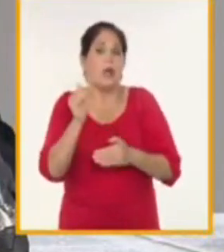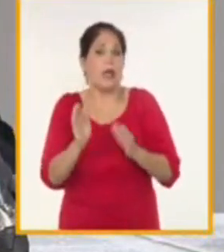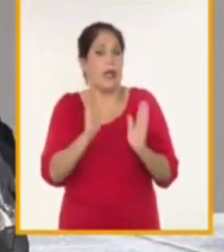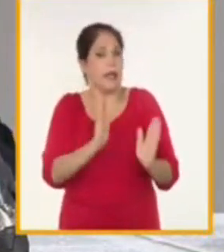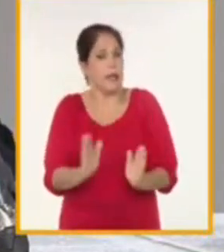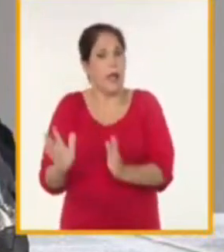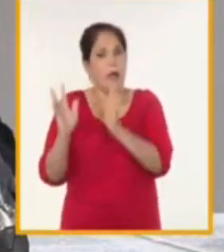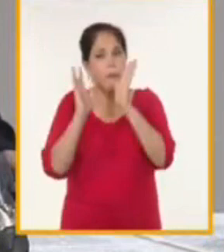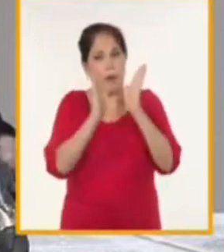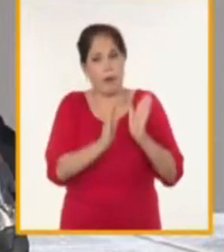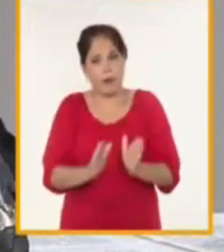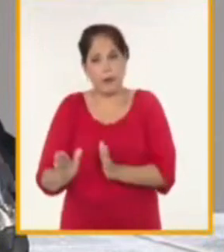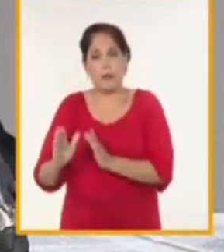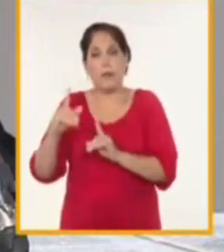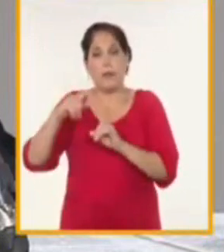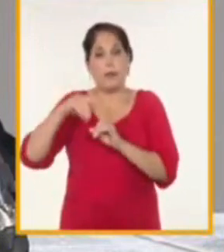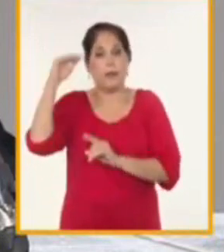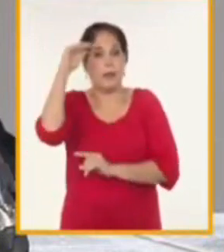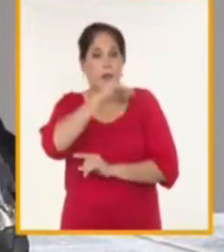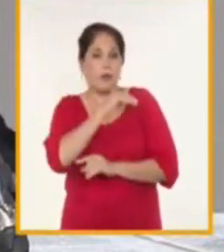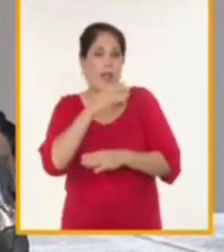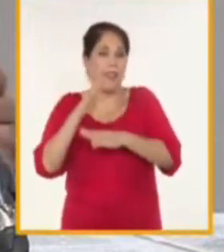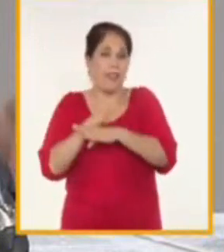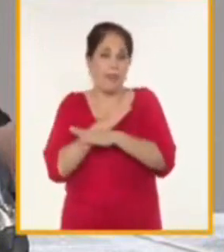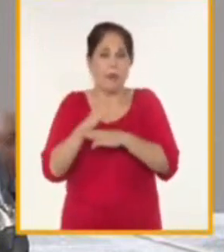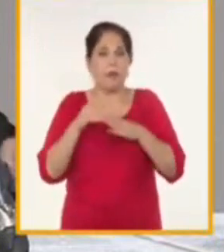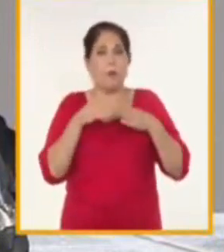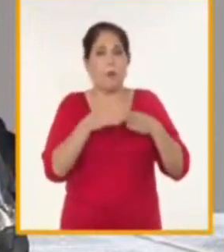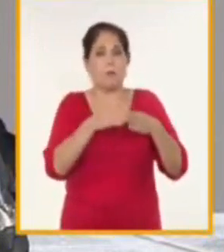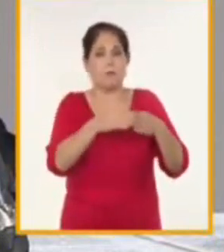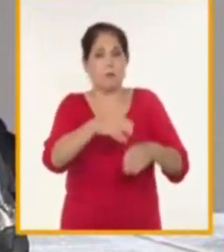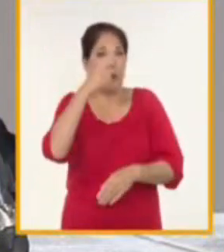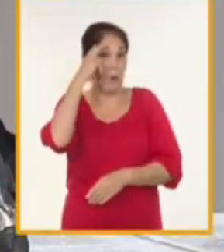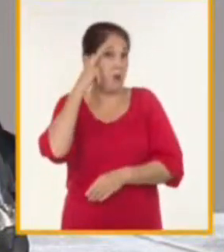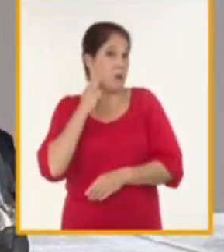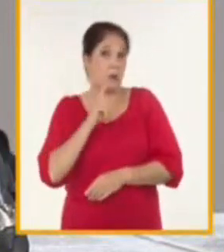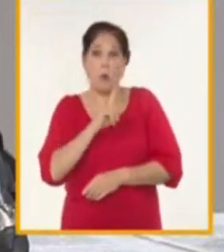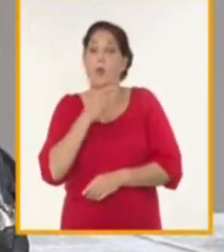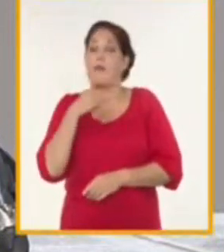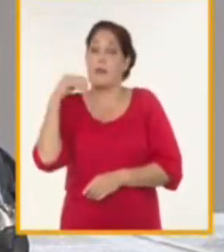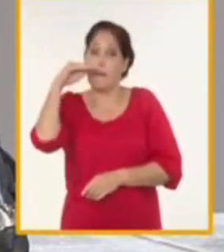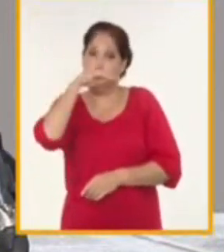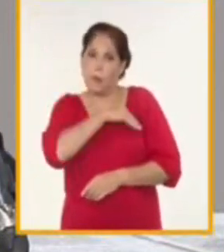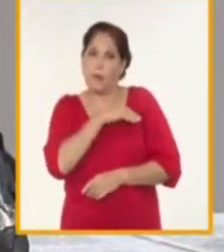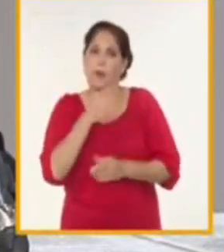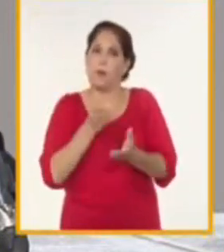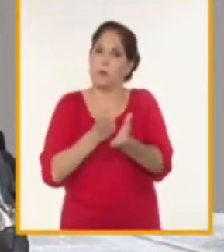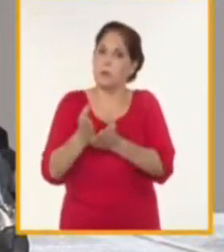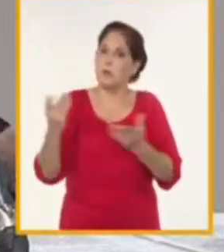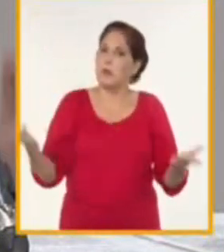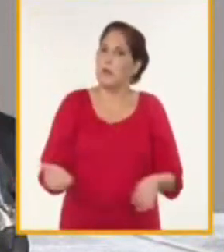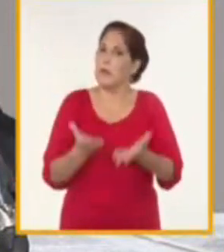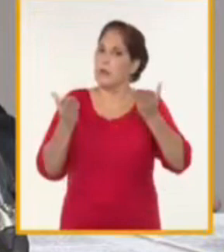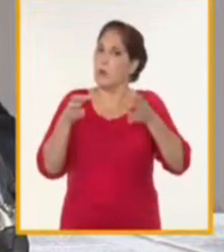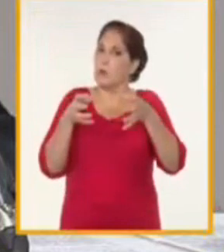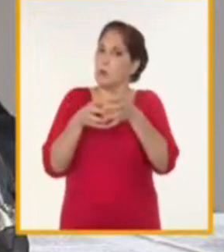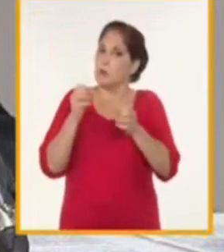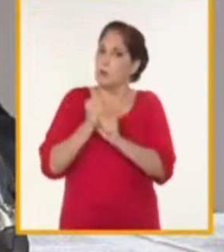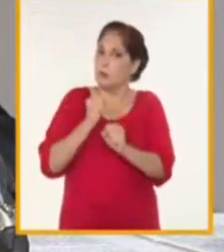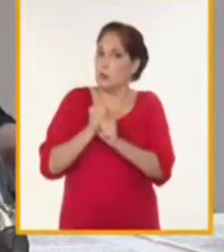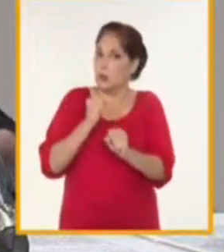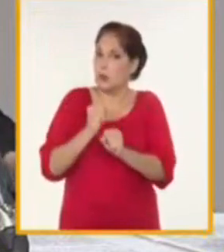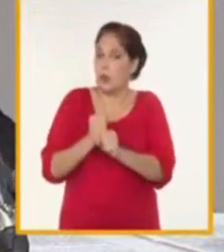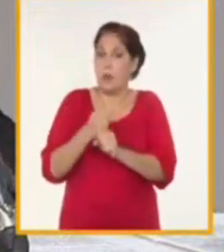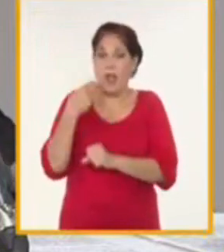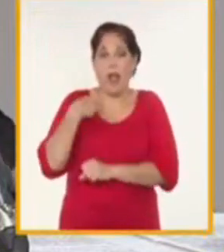nuestro equipamiento tecnológico y portuario la continuidad en la formación y desarrollo de nuestro equipo de trabajo tanto en